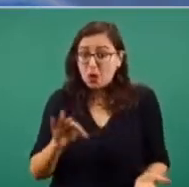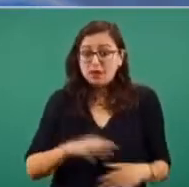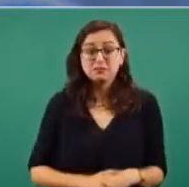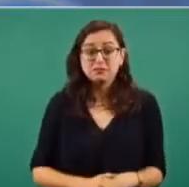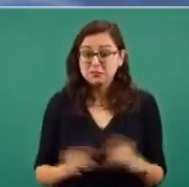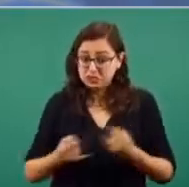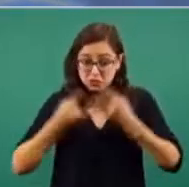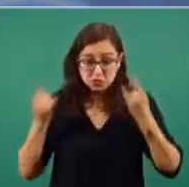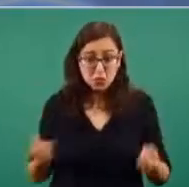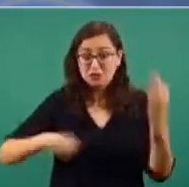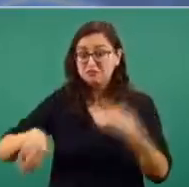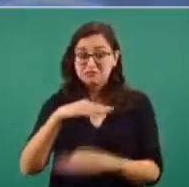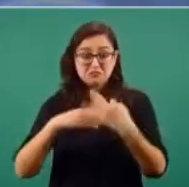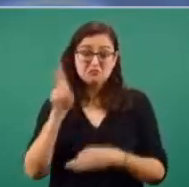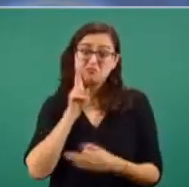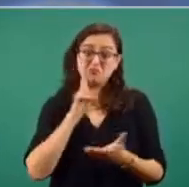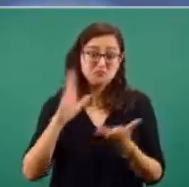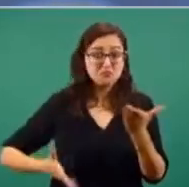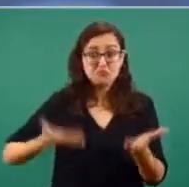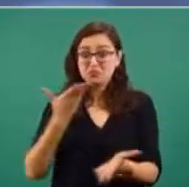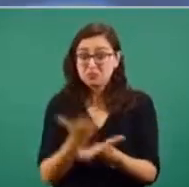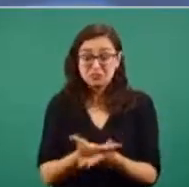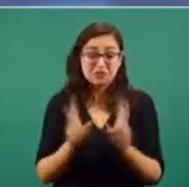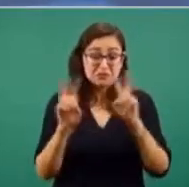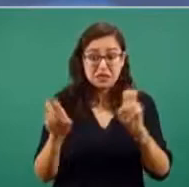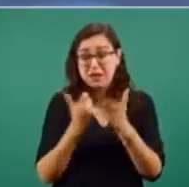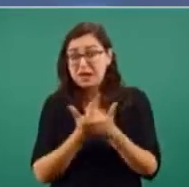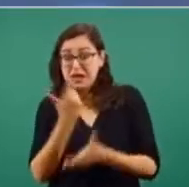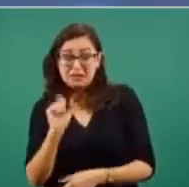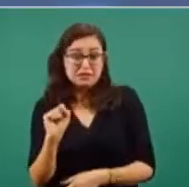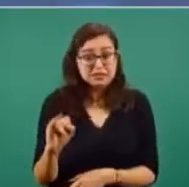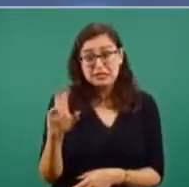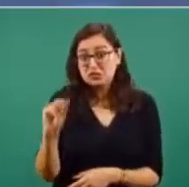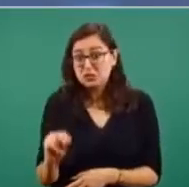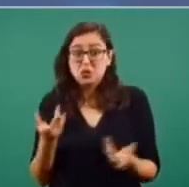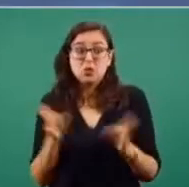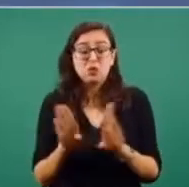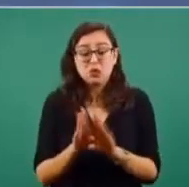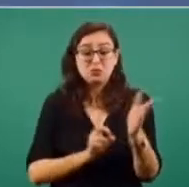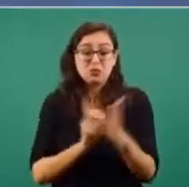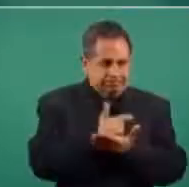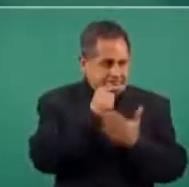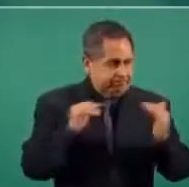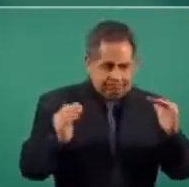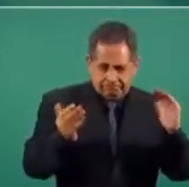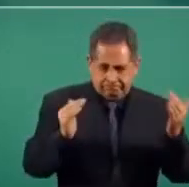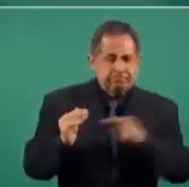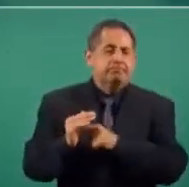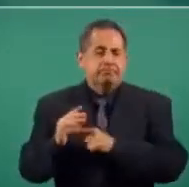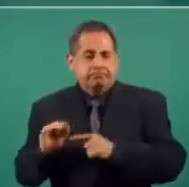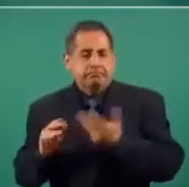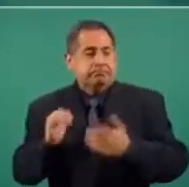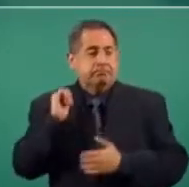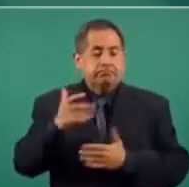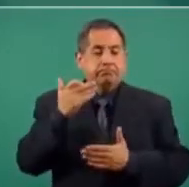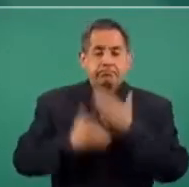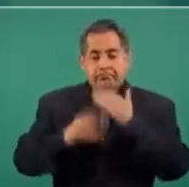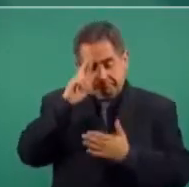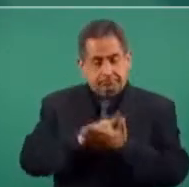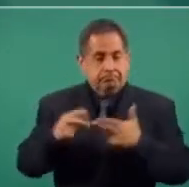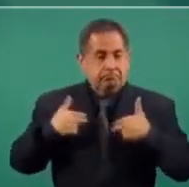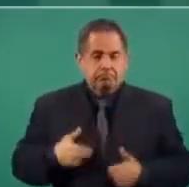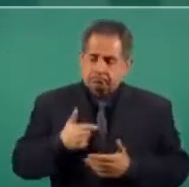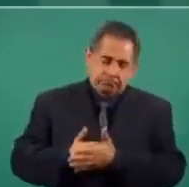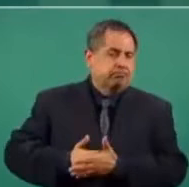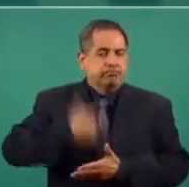pasó con ella y ahí está el parámetro de gravedad o no de las violaciones a los derechos humanos. Cualquier violación a los derechos humanos